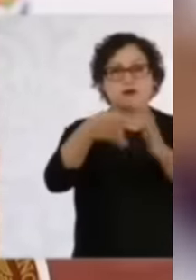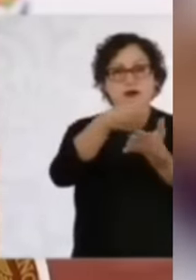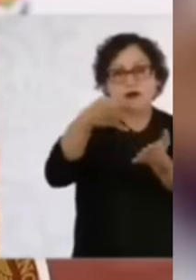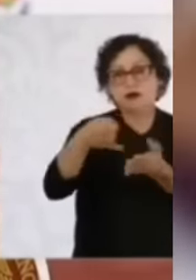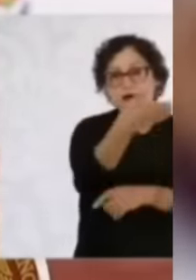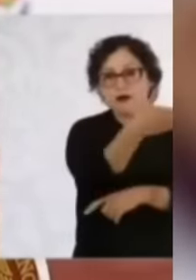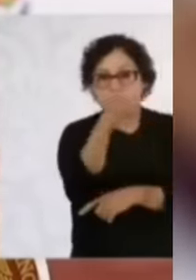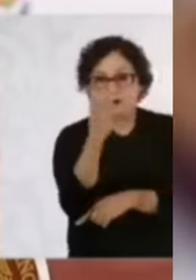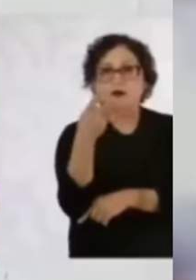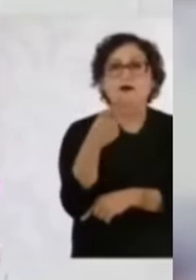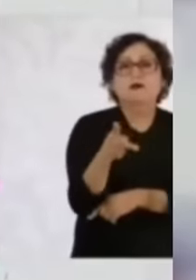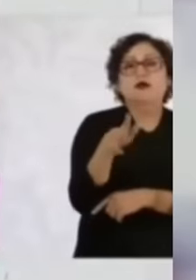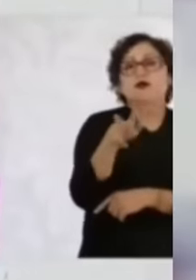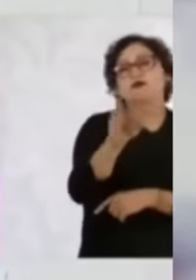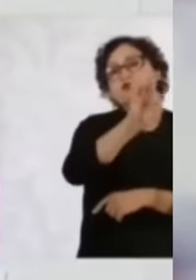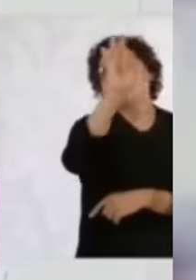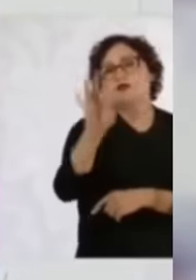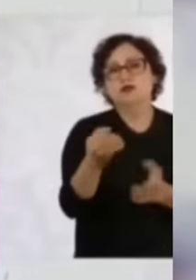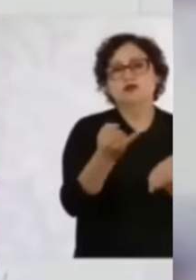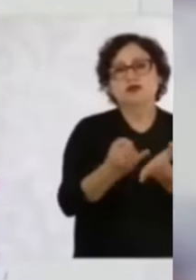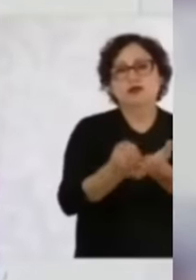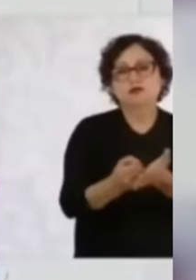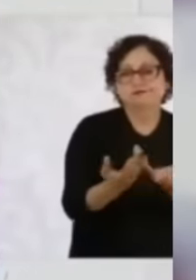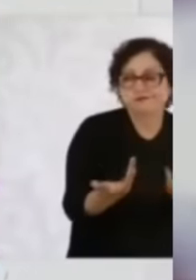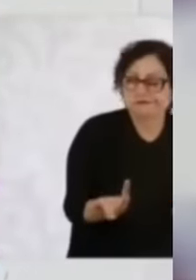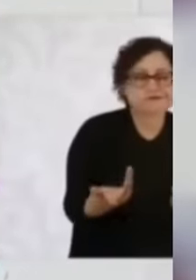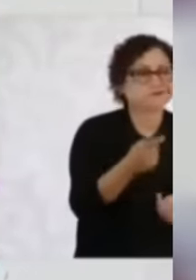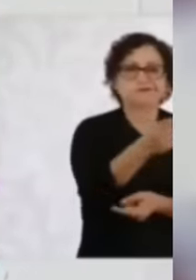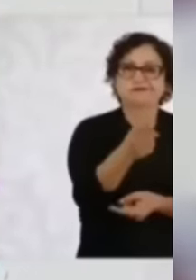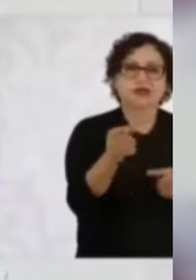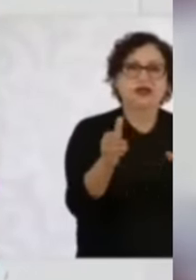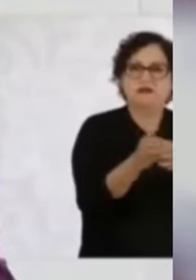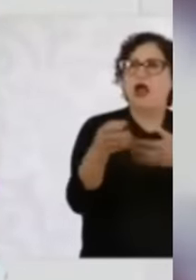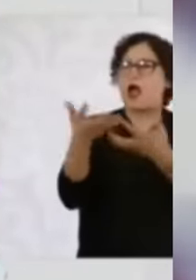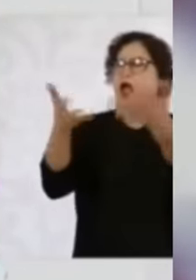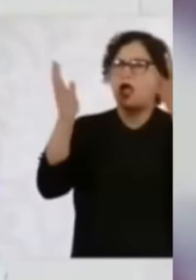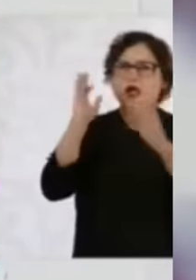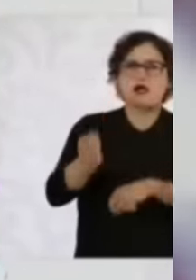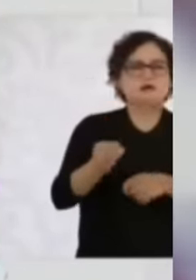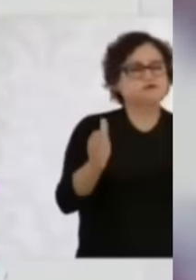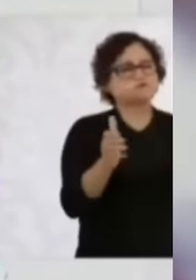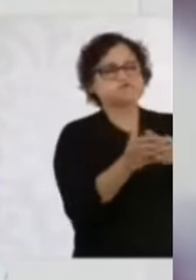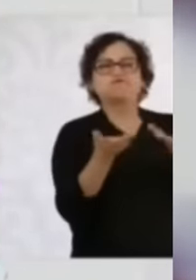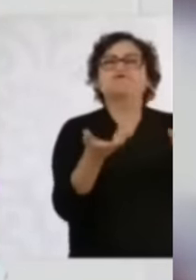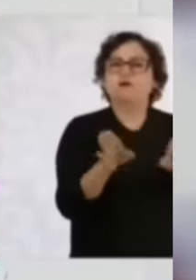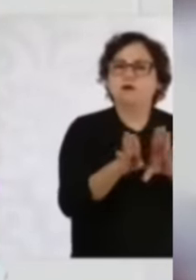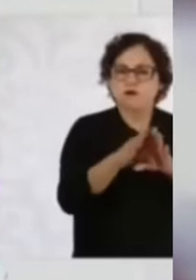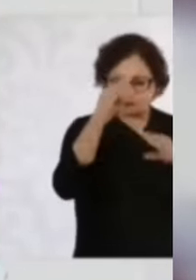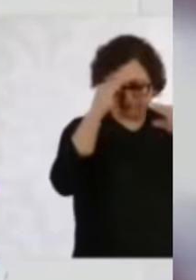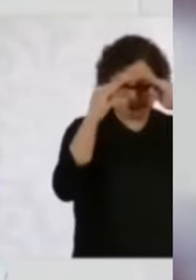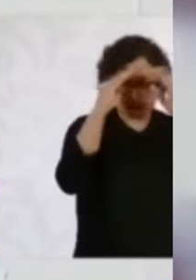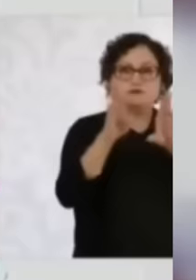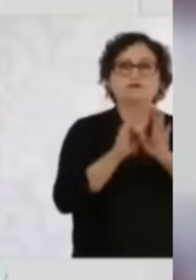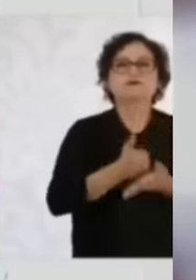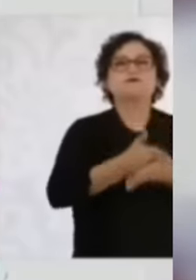18% de interés. Entonces, no son accesibles para los pequeños y medianos. Entonces, estamos trabajando para poder hacer un esquema de